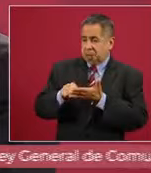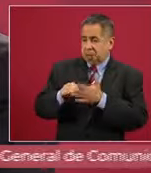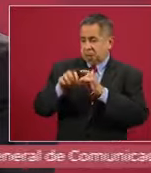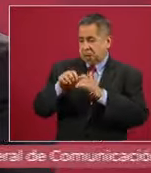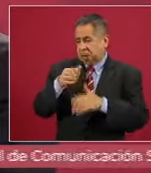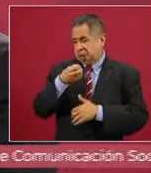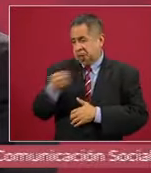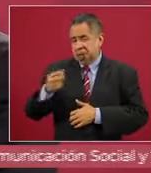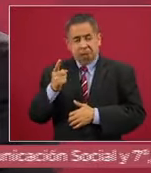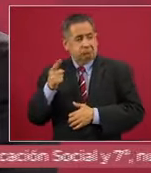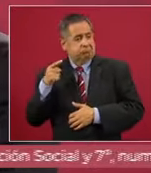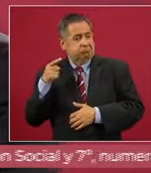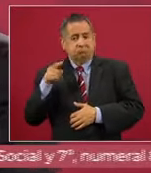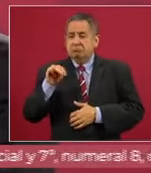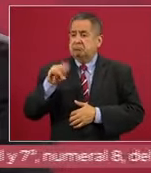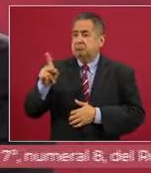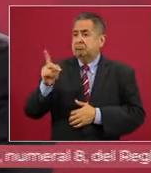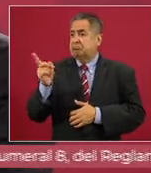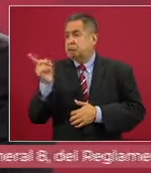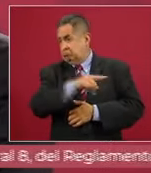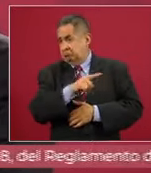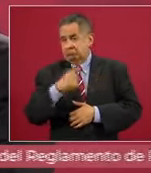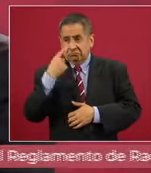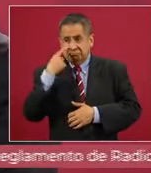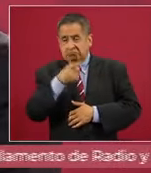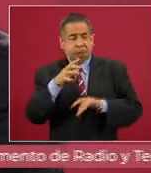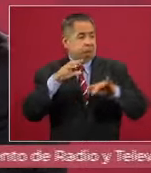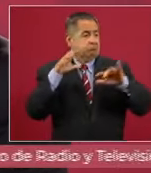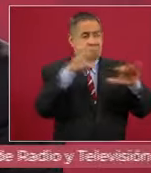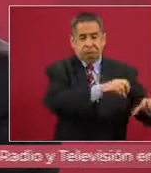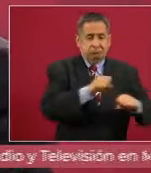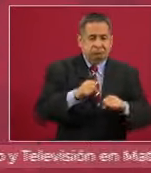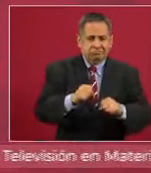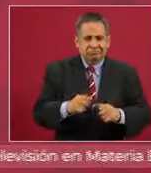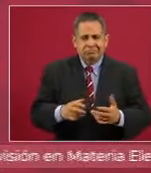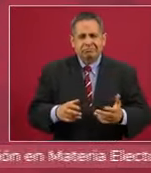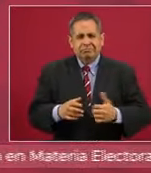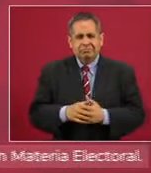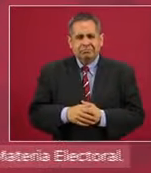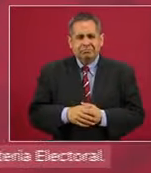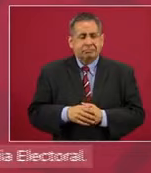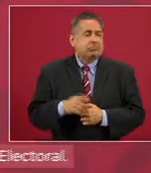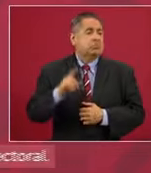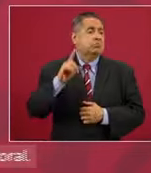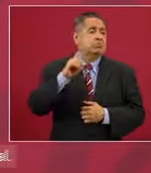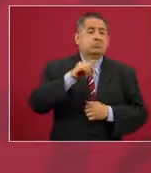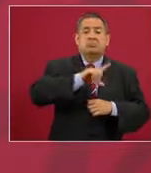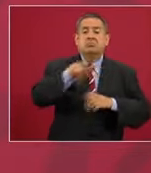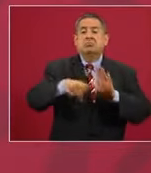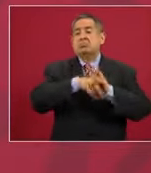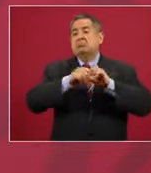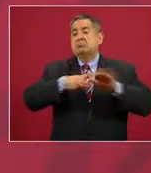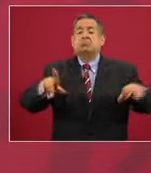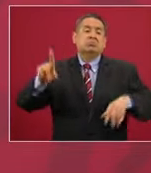ir al Ministerio Público para que se giren órdenes de aprehensión? Mujeres detenidas,